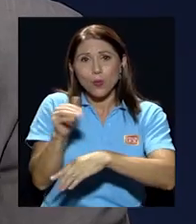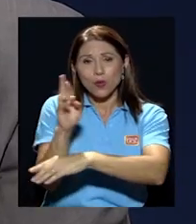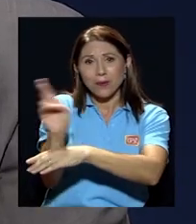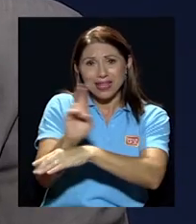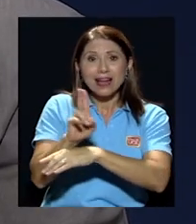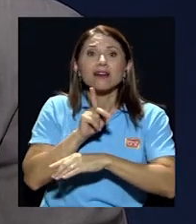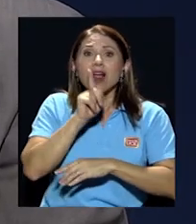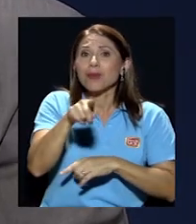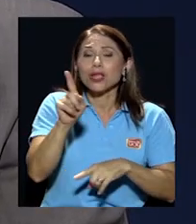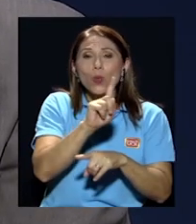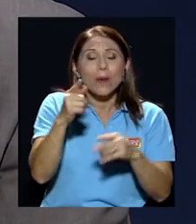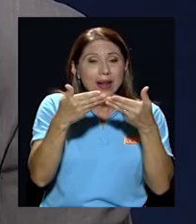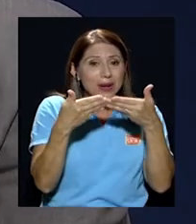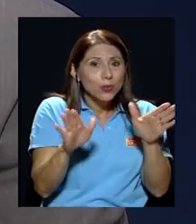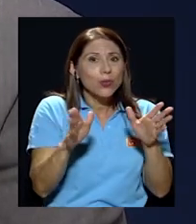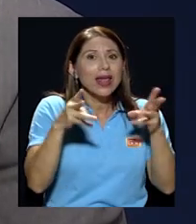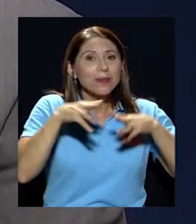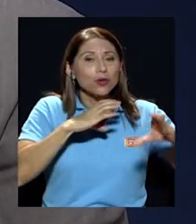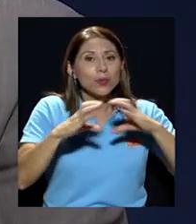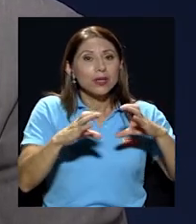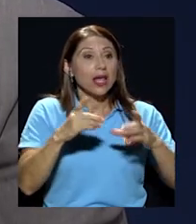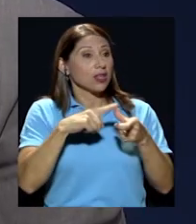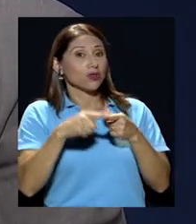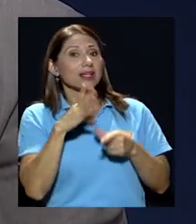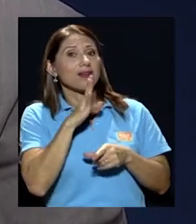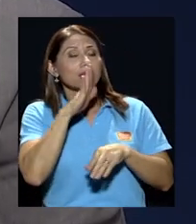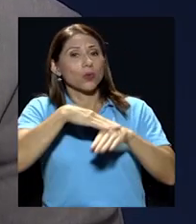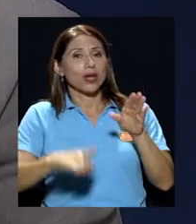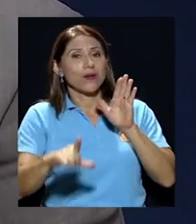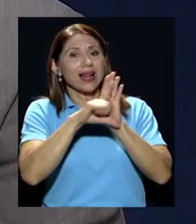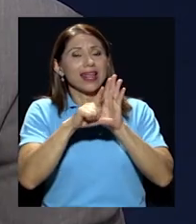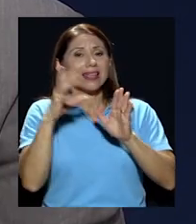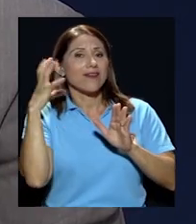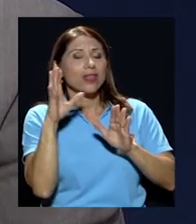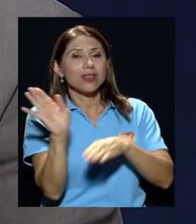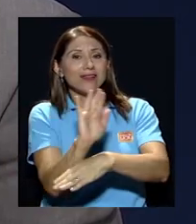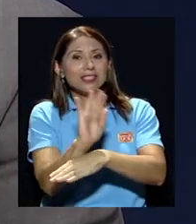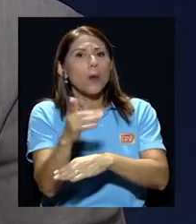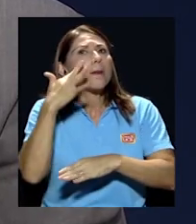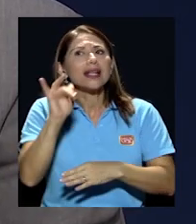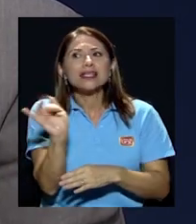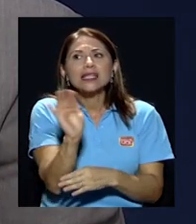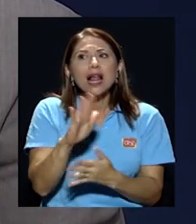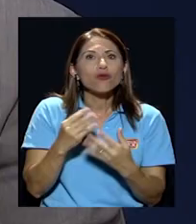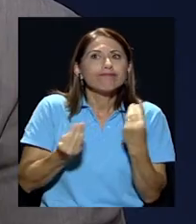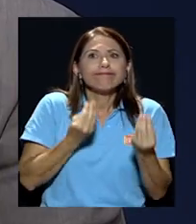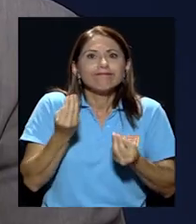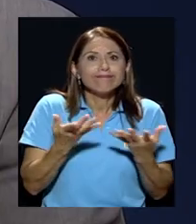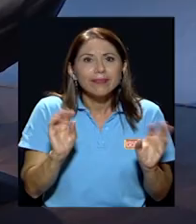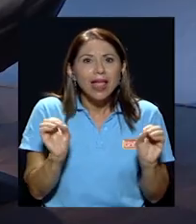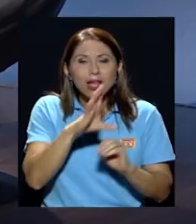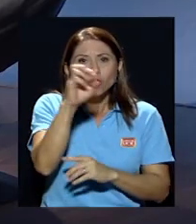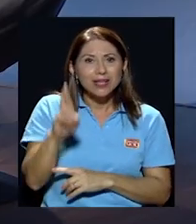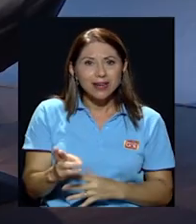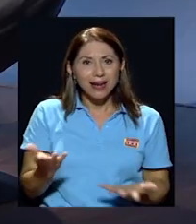eso hablar de una nueva ley de radio y televisión parece que es un tabú en Costa Rica y al mismo Estado no le interesa sentarse a conversar eso es tal tabú